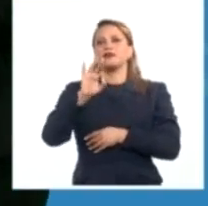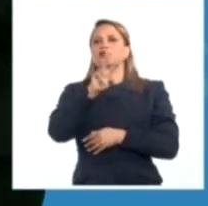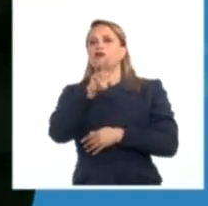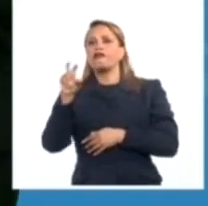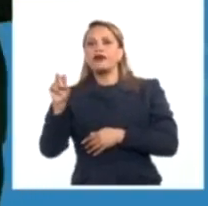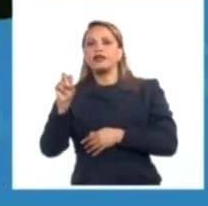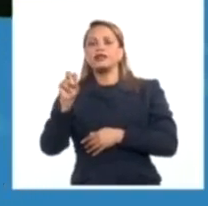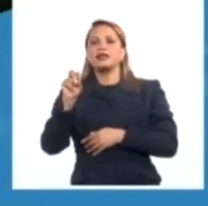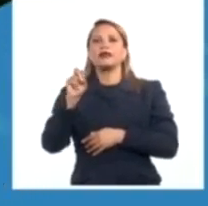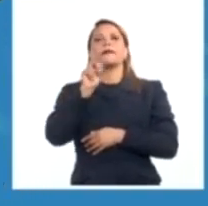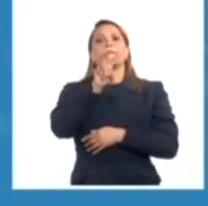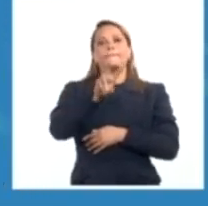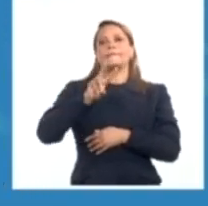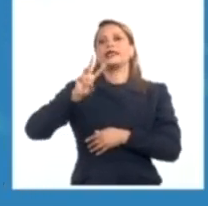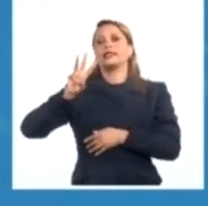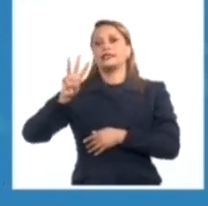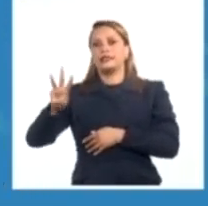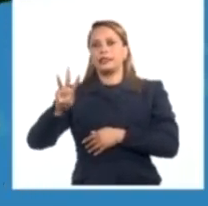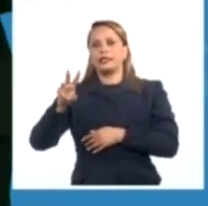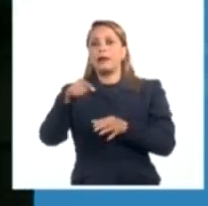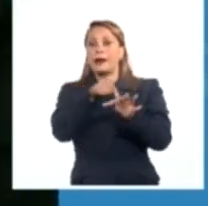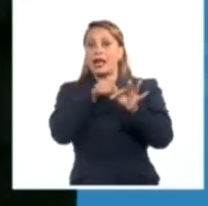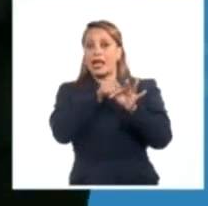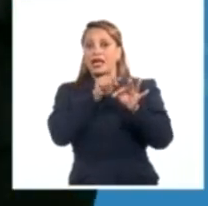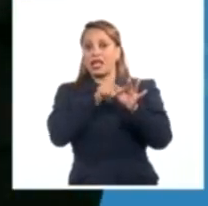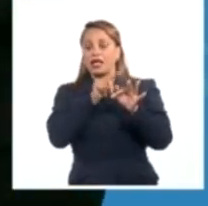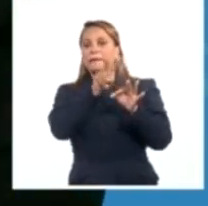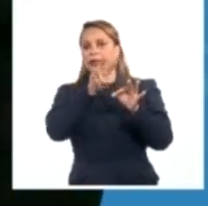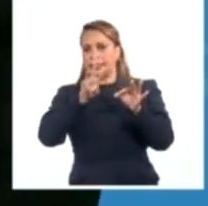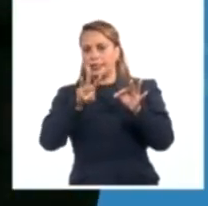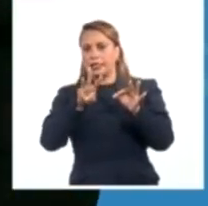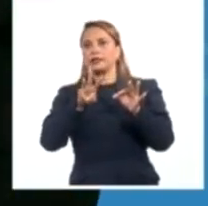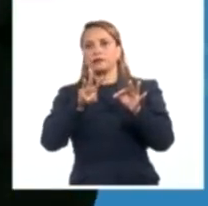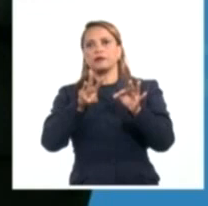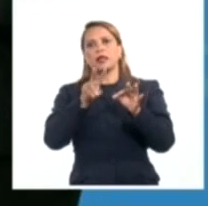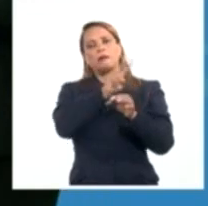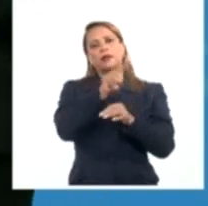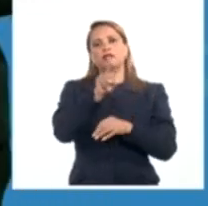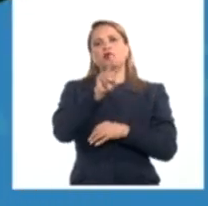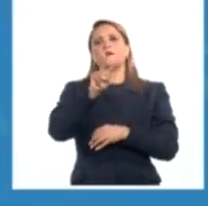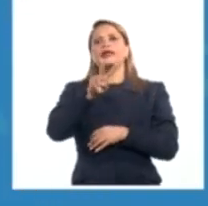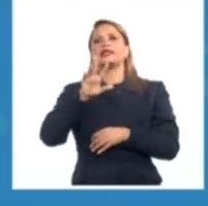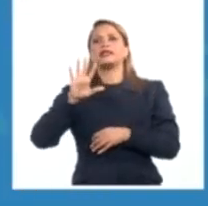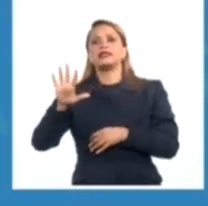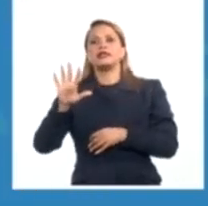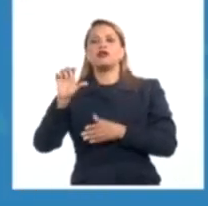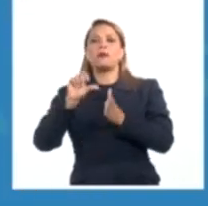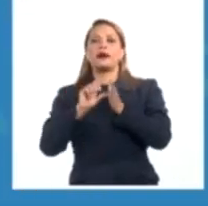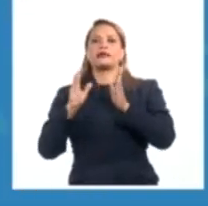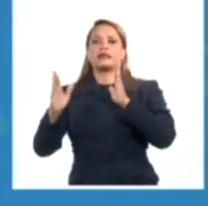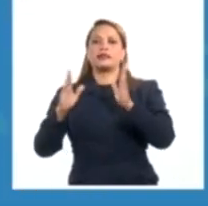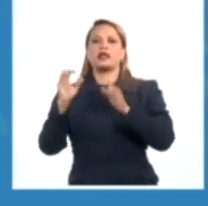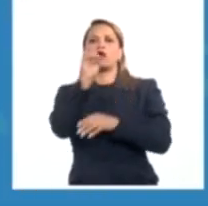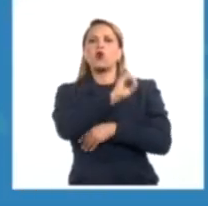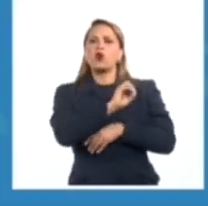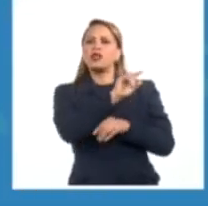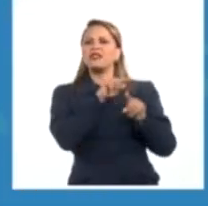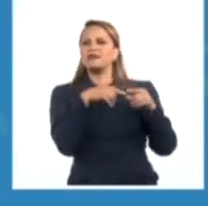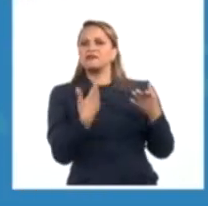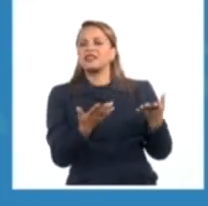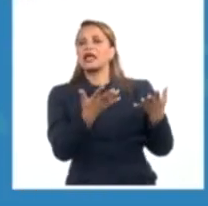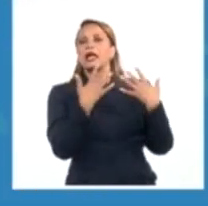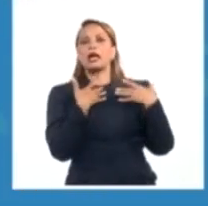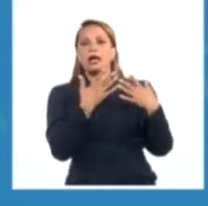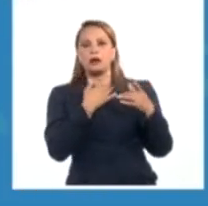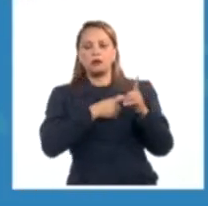20 grados Celsius, 23 grados para la Isla de la Juventud, entre 22 y 25 grados para las provincias centrales y en Oriente sigue el calor con